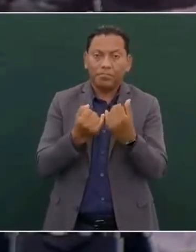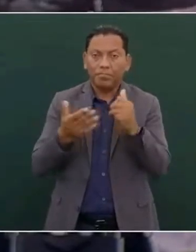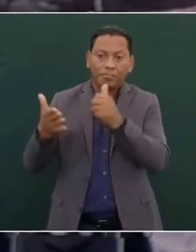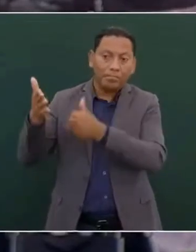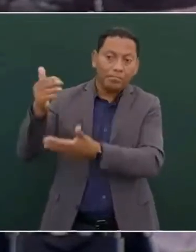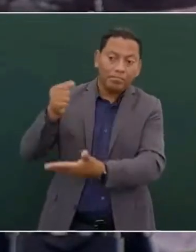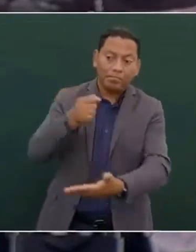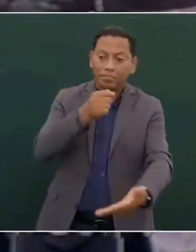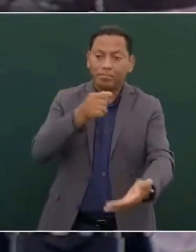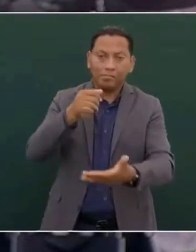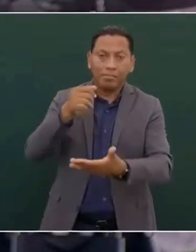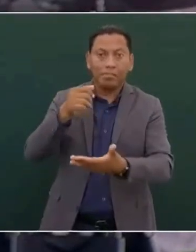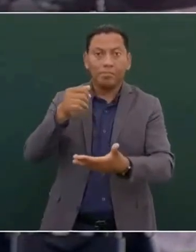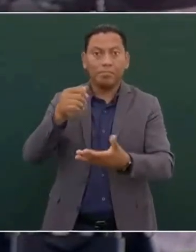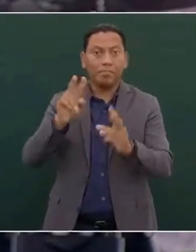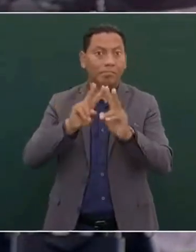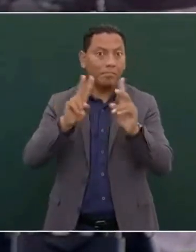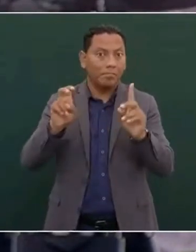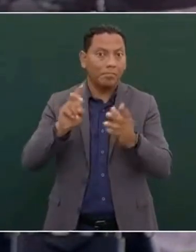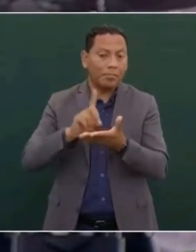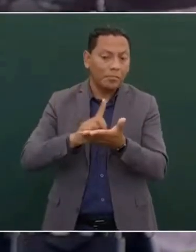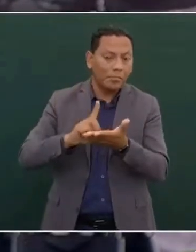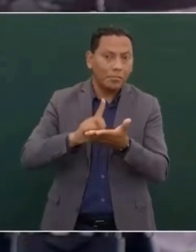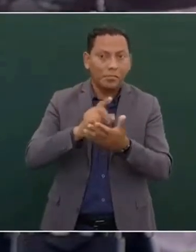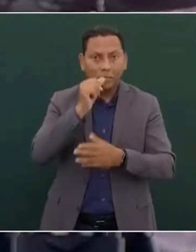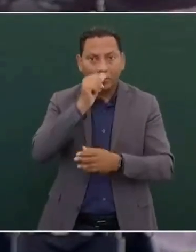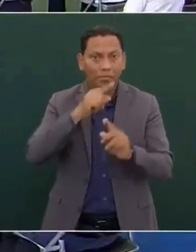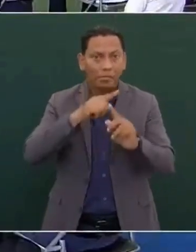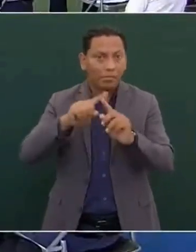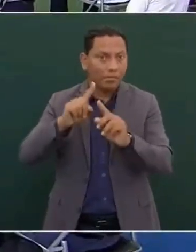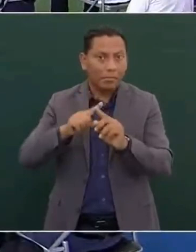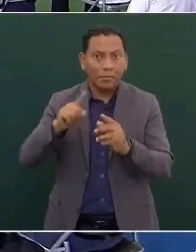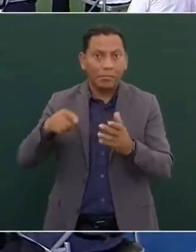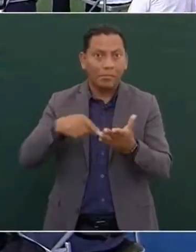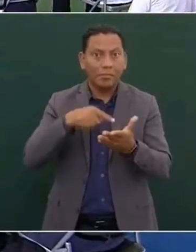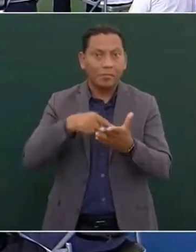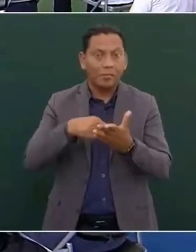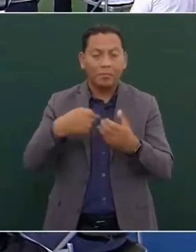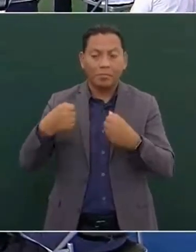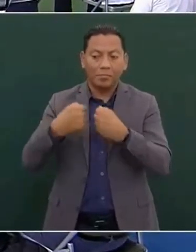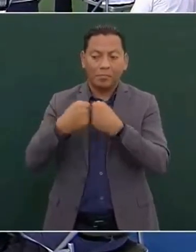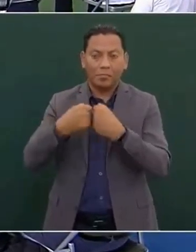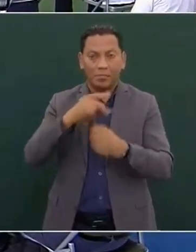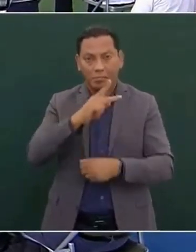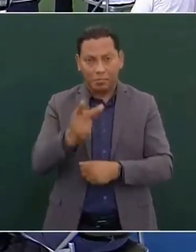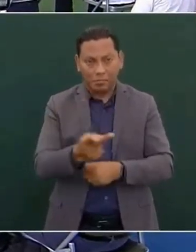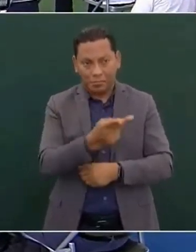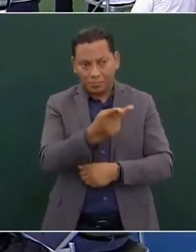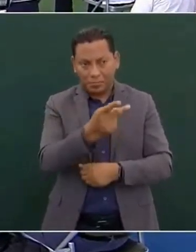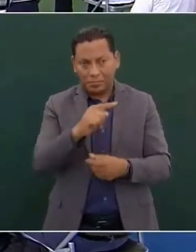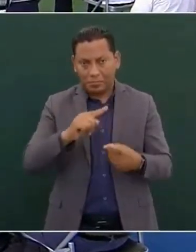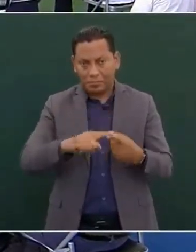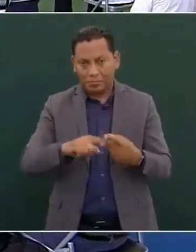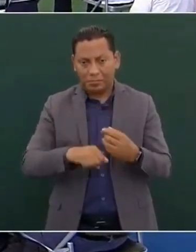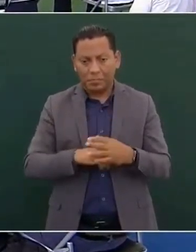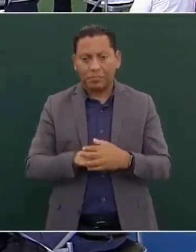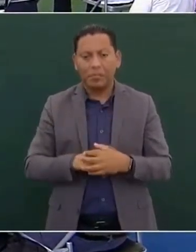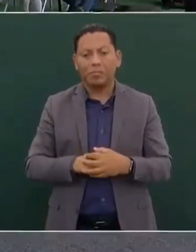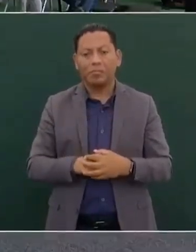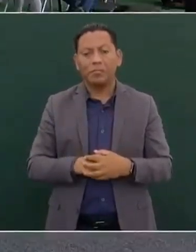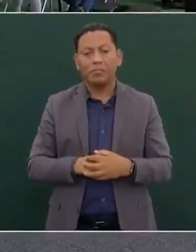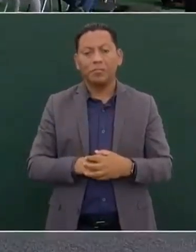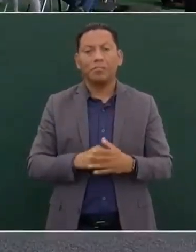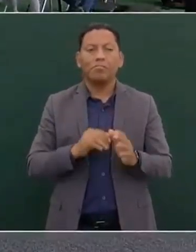entradas con el tema de droga por varias vías. Esa sería una primera pregunta, presidente. Gracias. Son